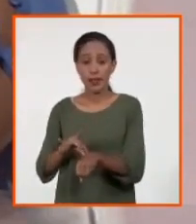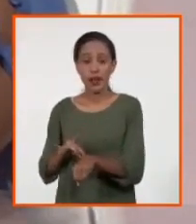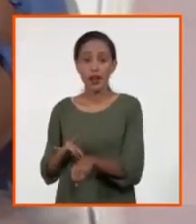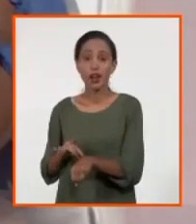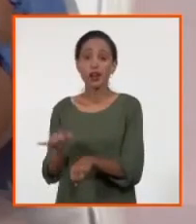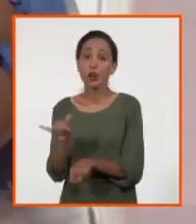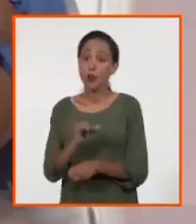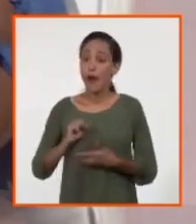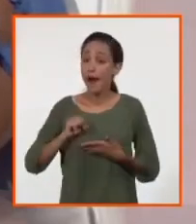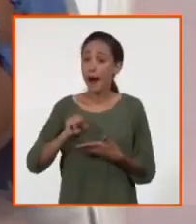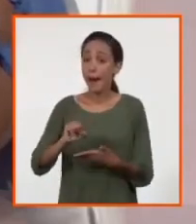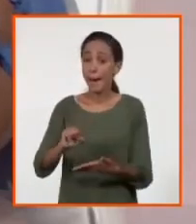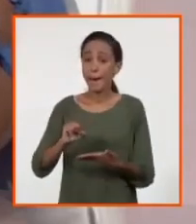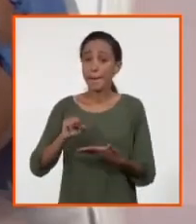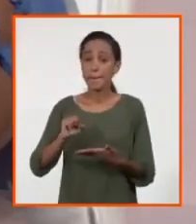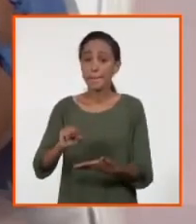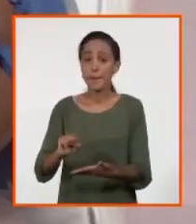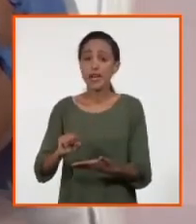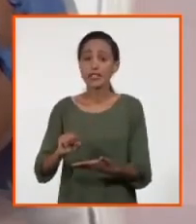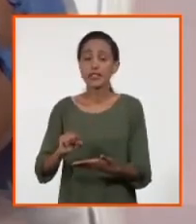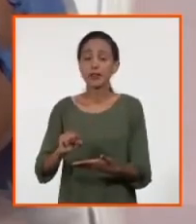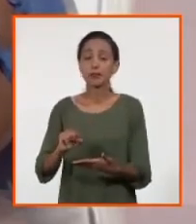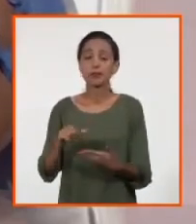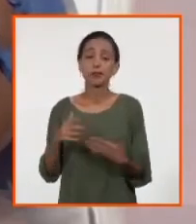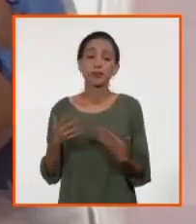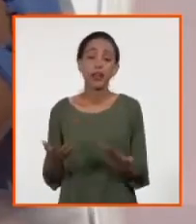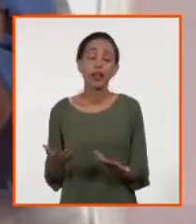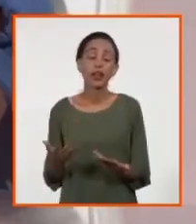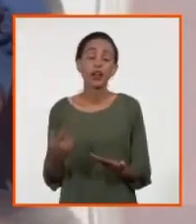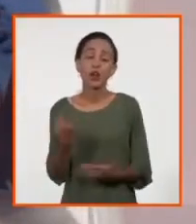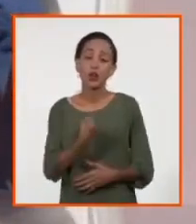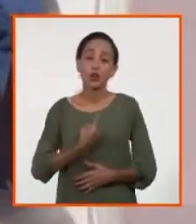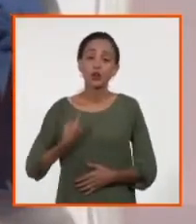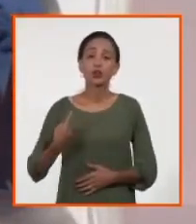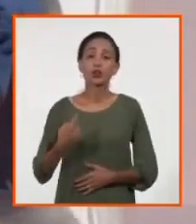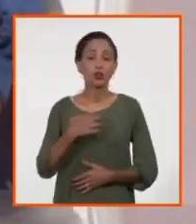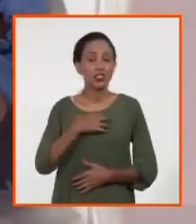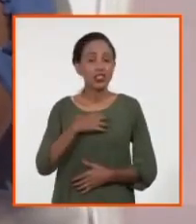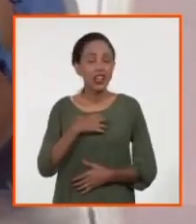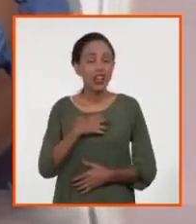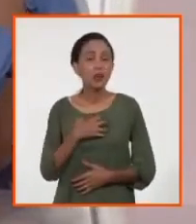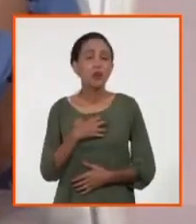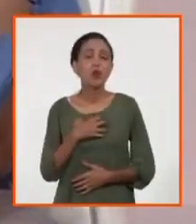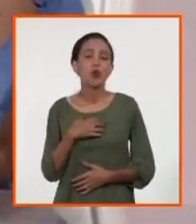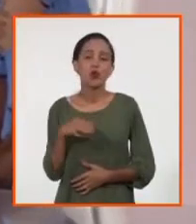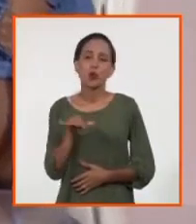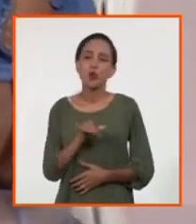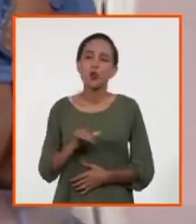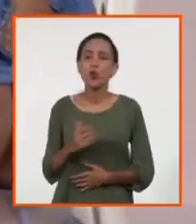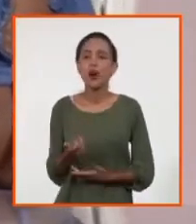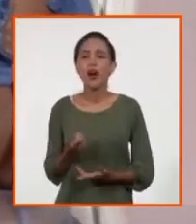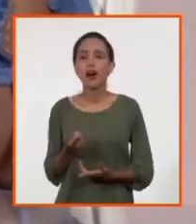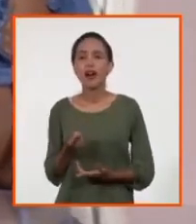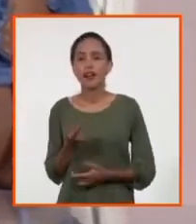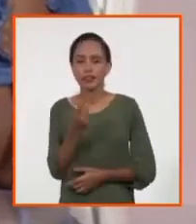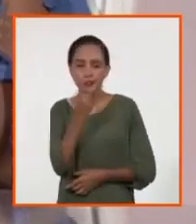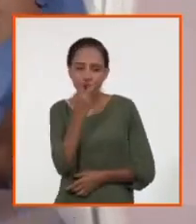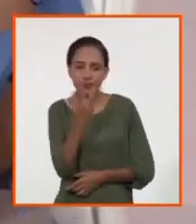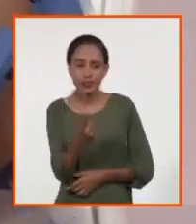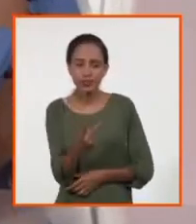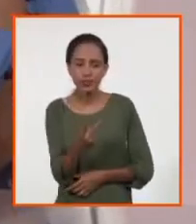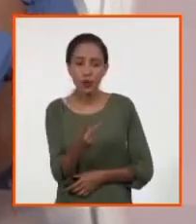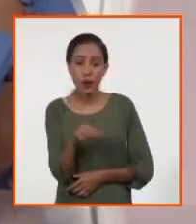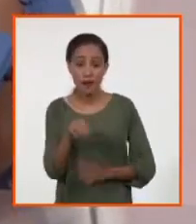campaña, que nosotros tenemos que permitir que el tratamiento que se llegue a hacer a la